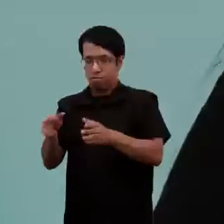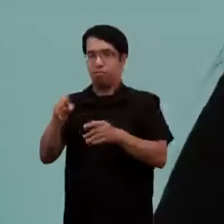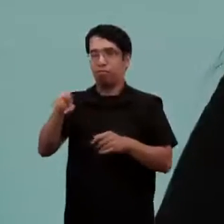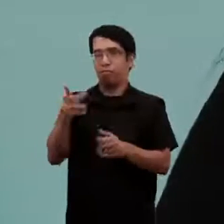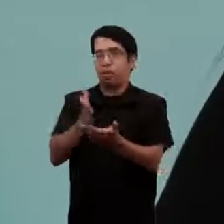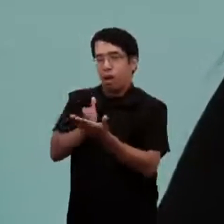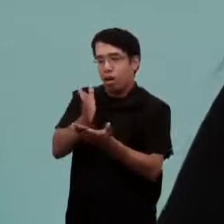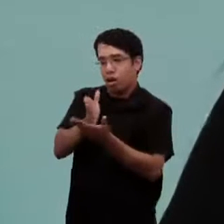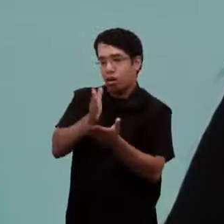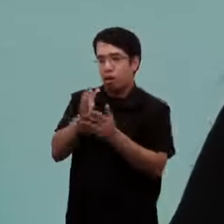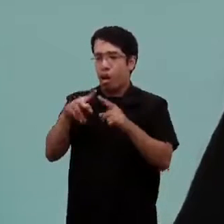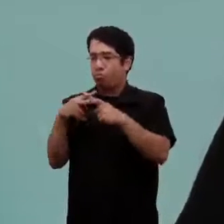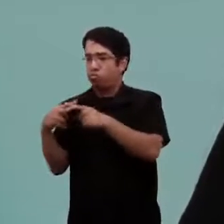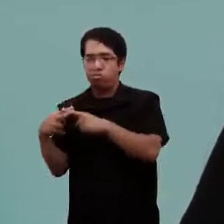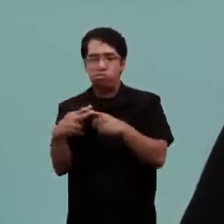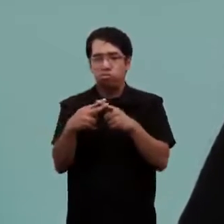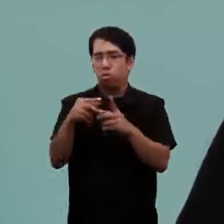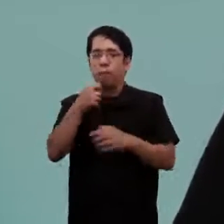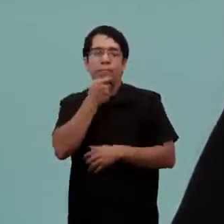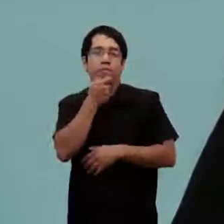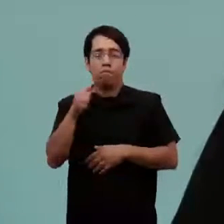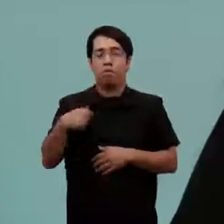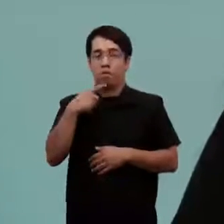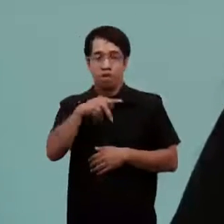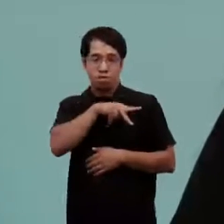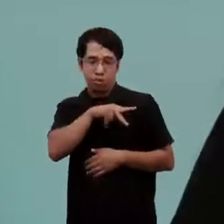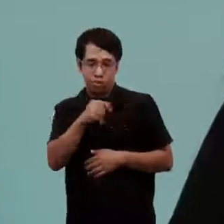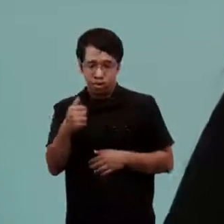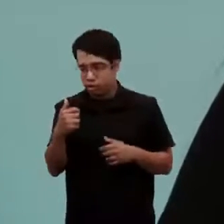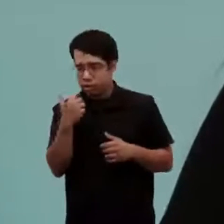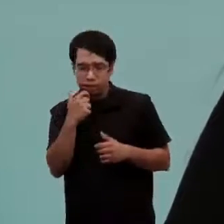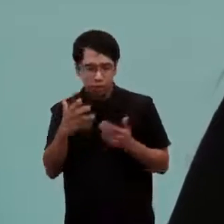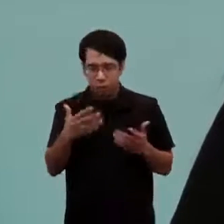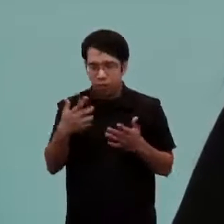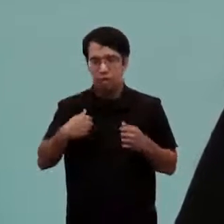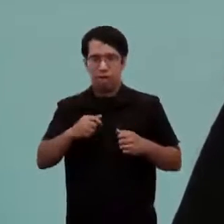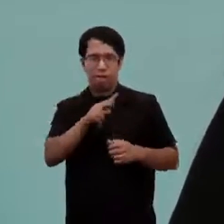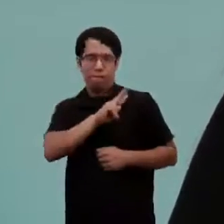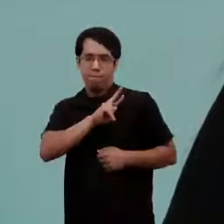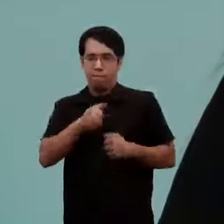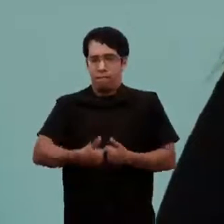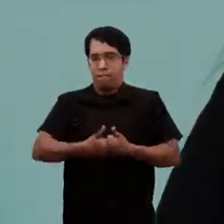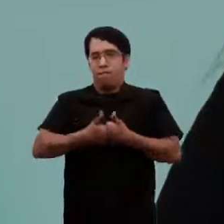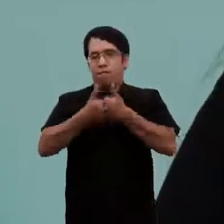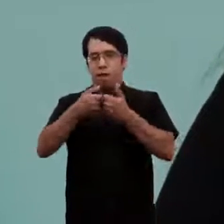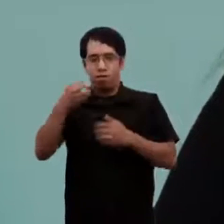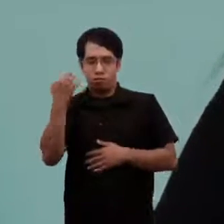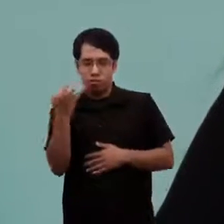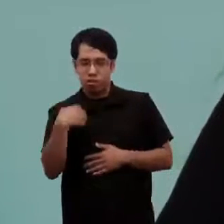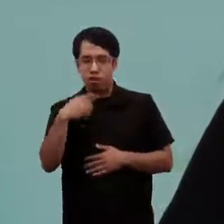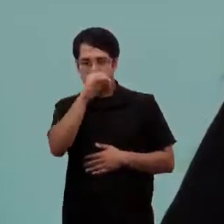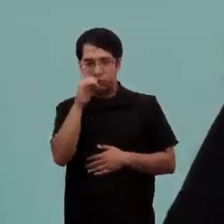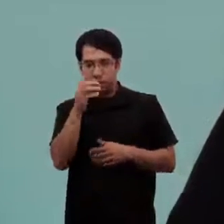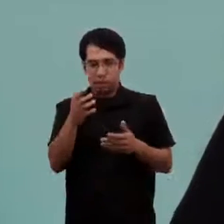con las ayudas técnicas, es decir, cualquier producto que necesite la persona para mejorar su calidad de vida o compensar la